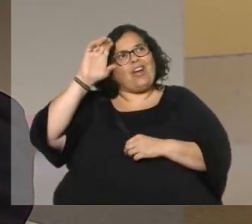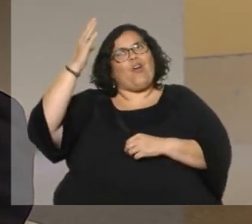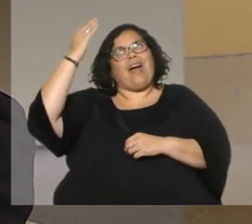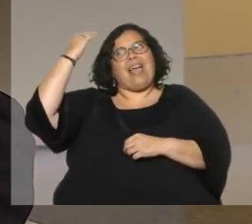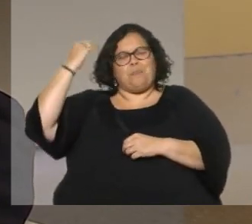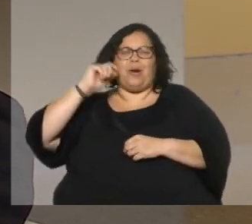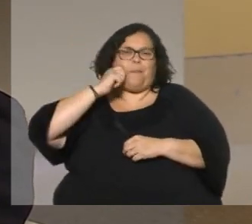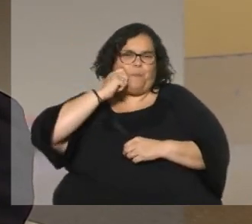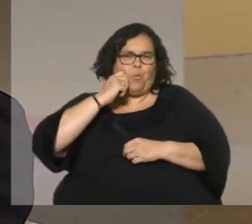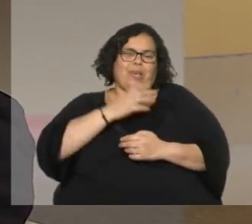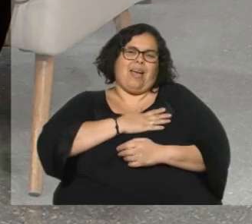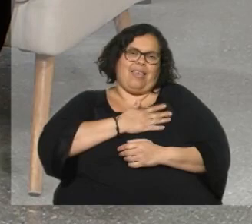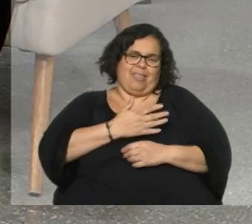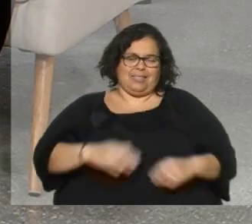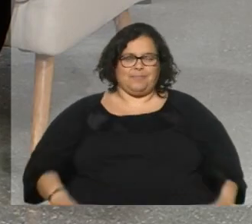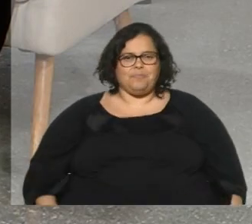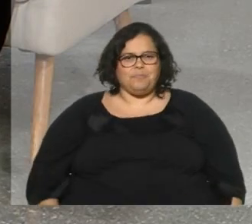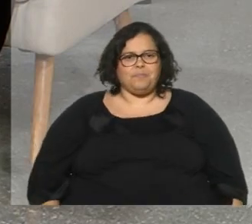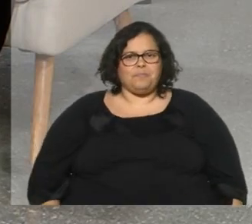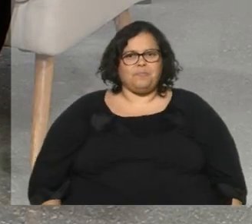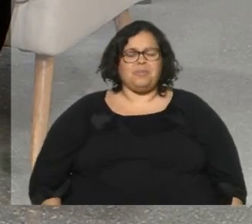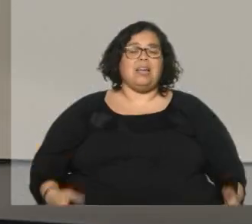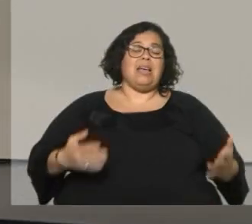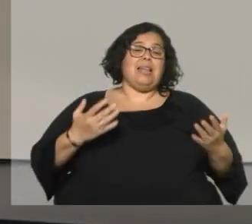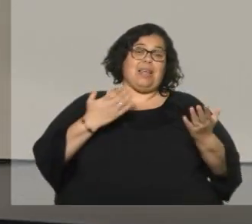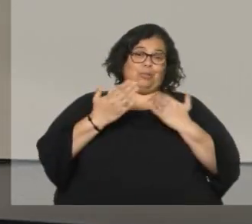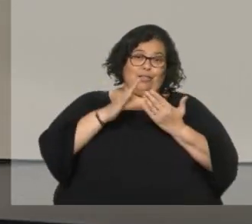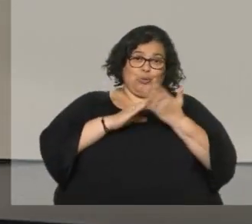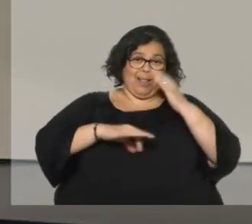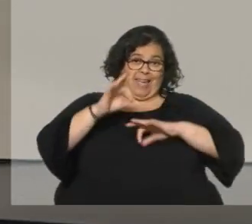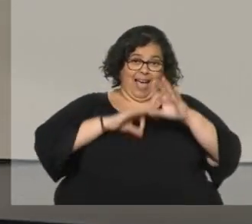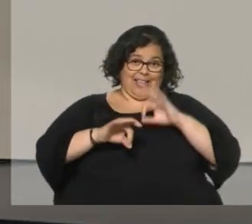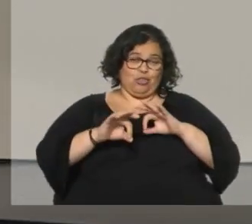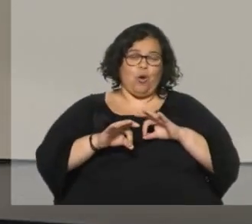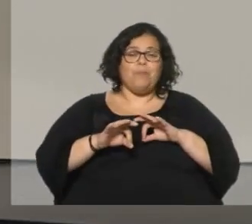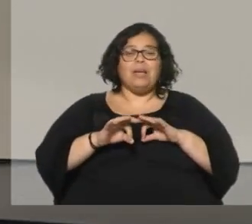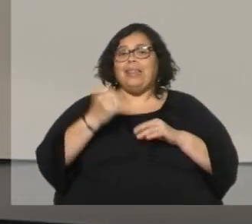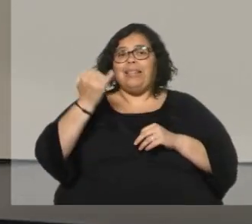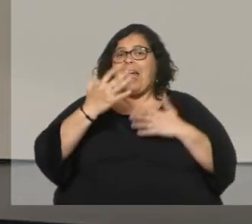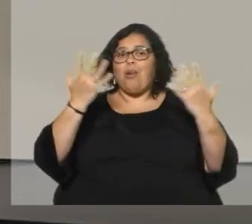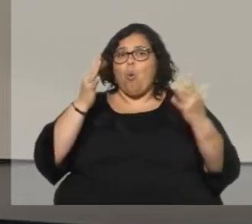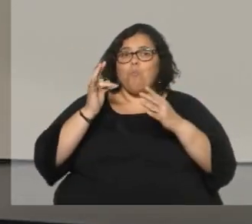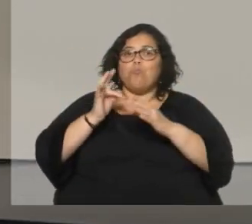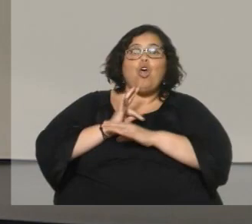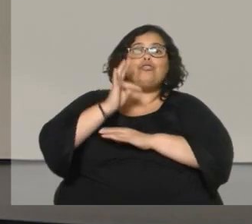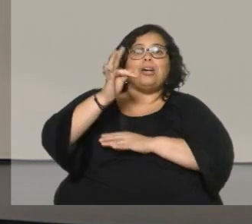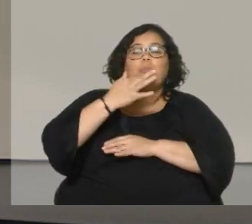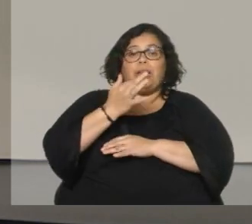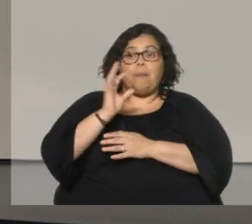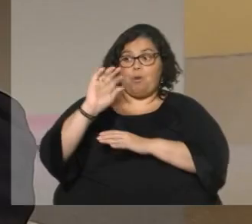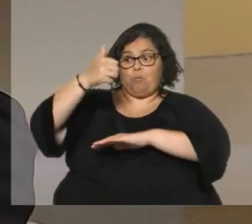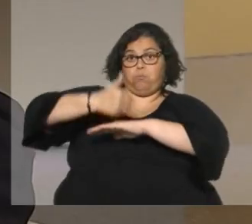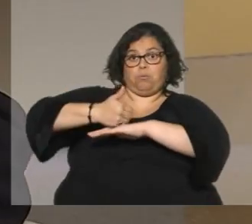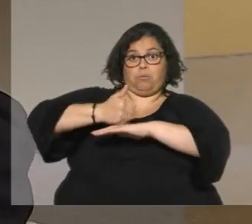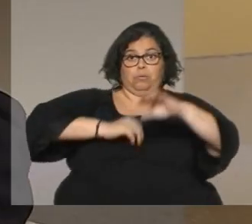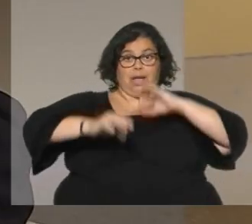que para mí fueron muy queridas realmente claro ya que estamos en el teatro ¿no tenés como proyecto arriba del escenario también estar? bueno